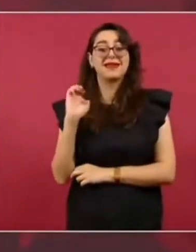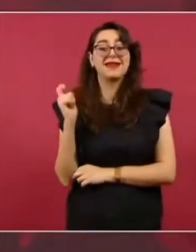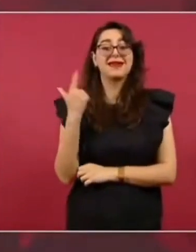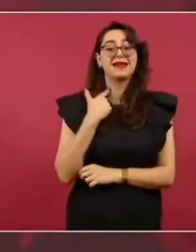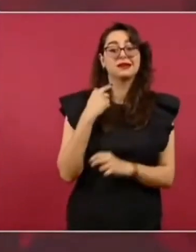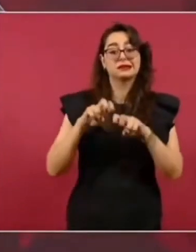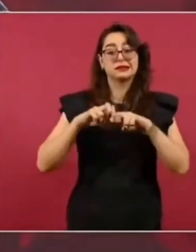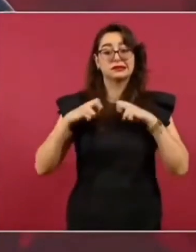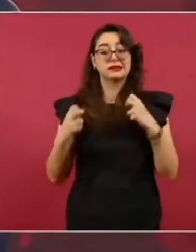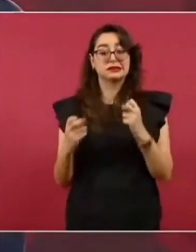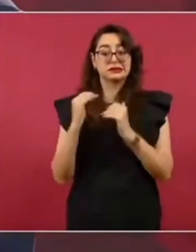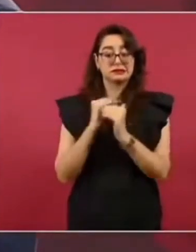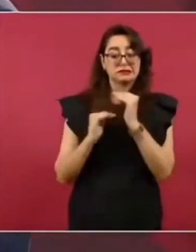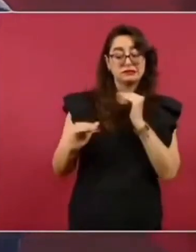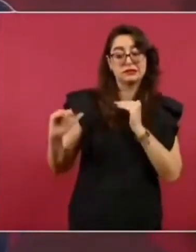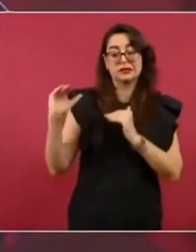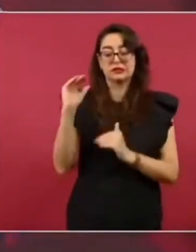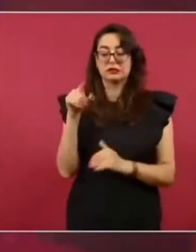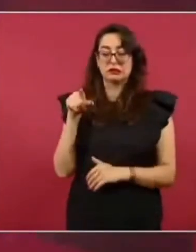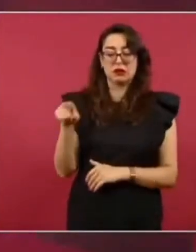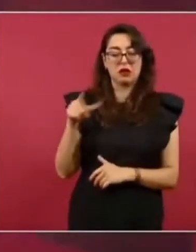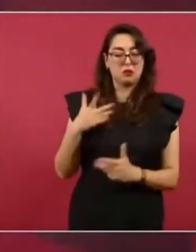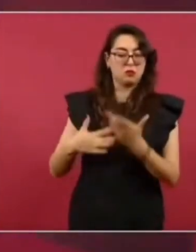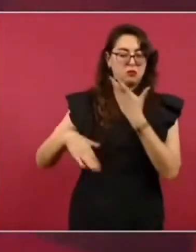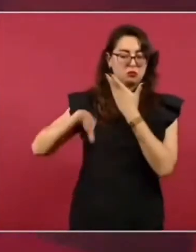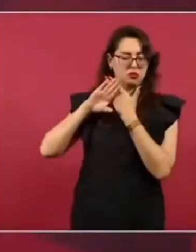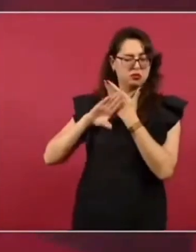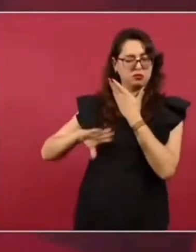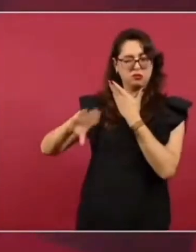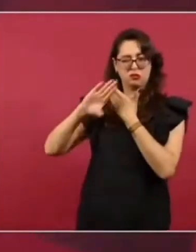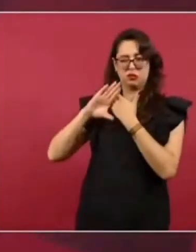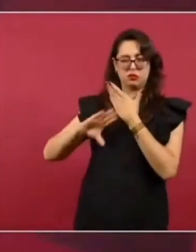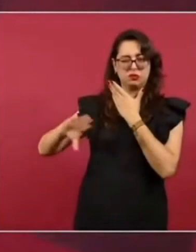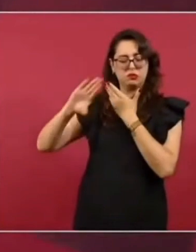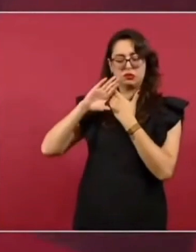al Supremo Poder Conservador